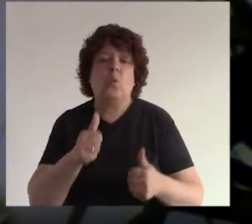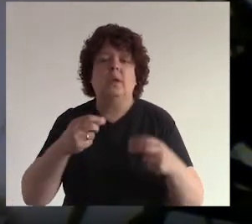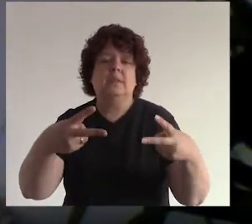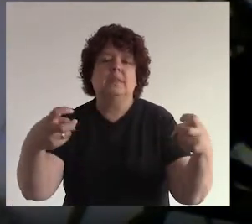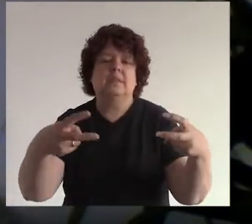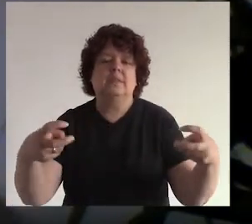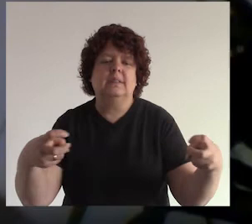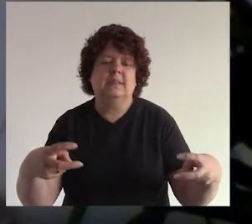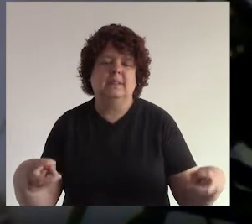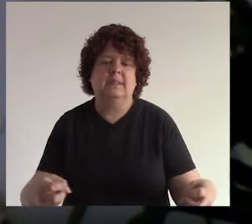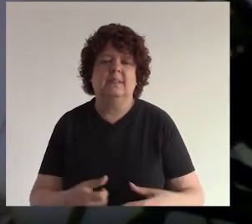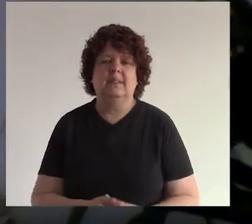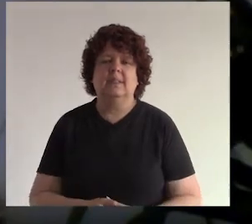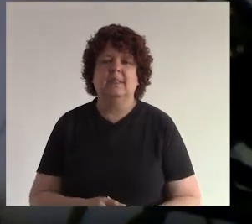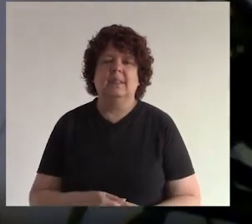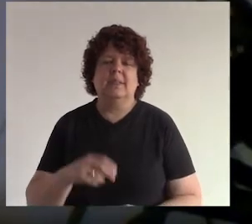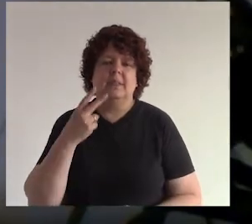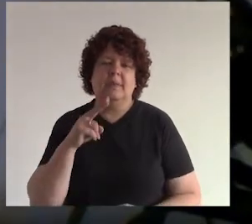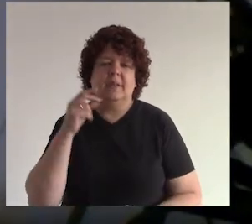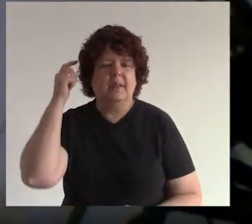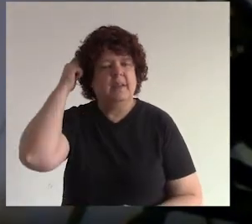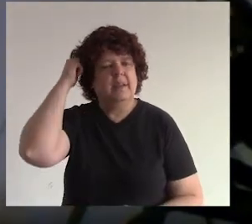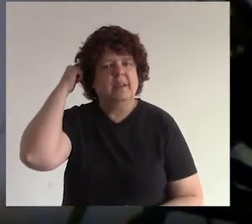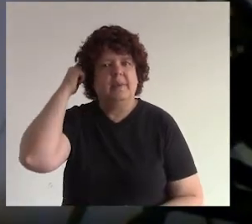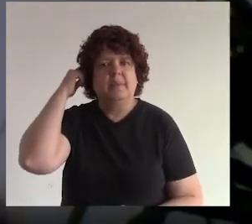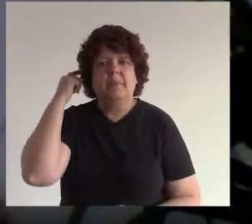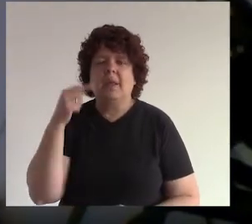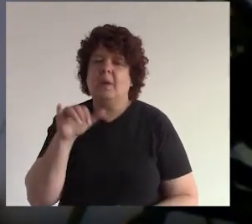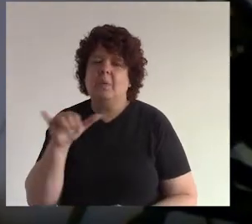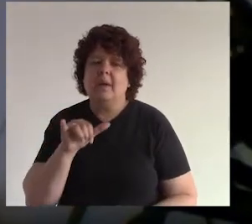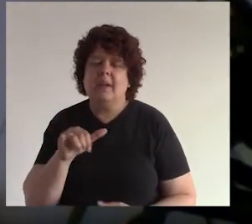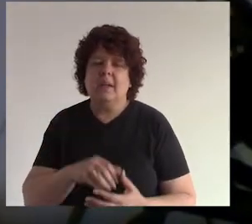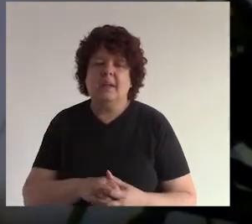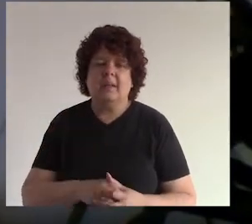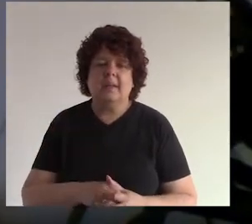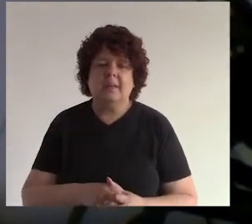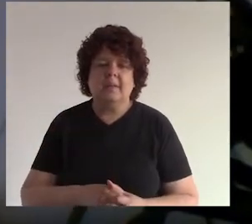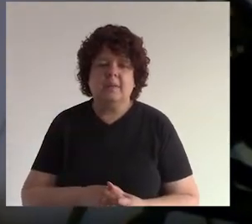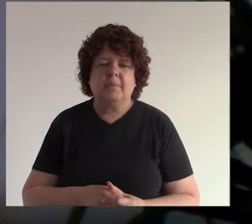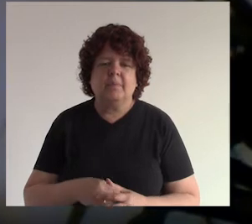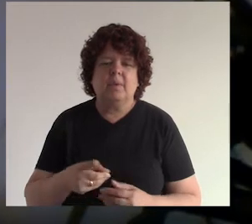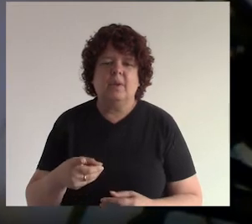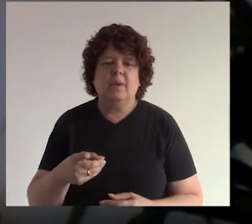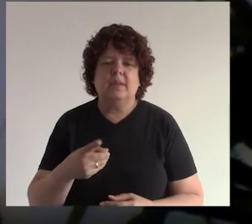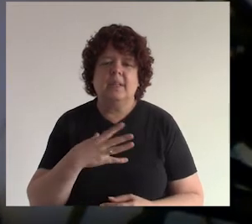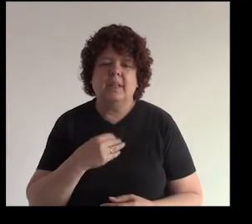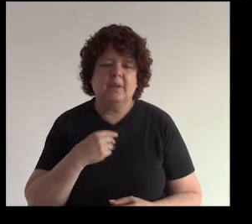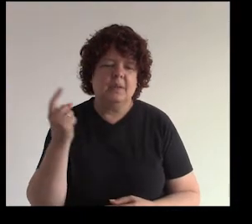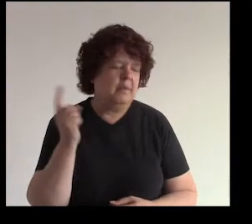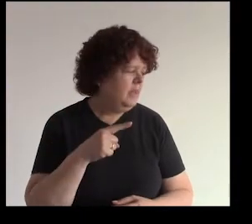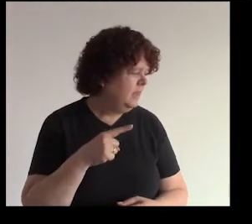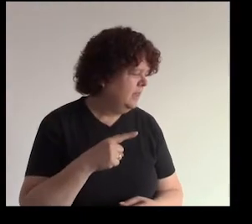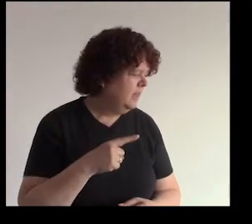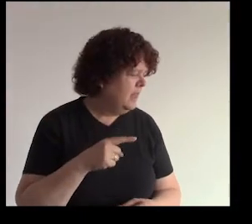también de vez en cuando salirás en la vuelta así como este señor me imagino que yo haría eso cuando estés con esa edad